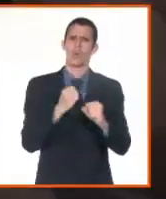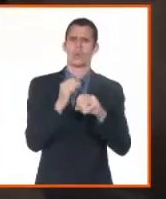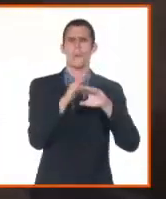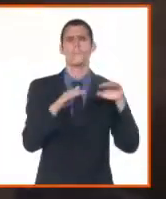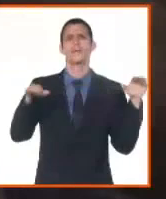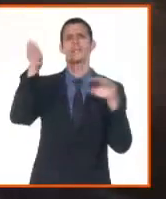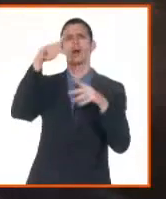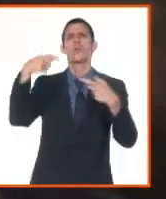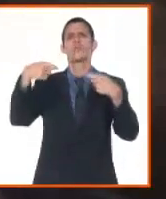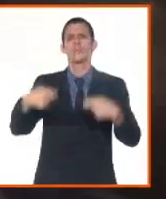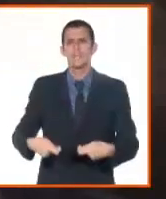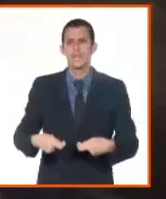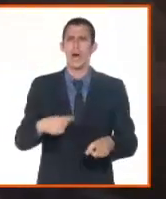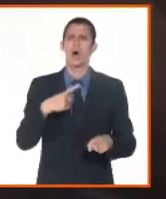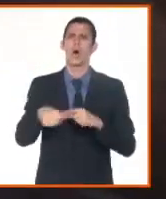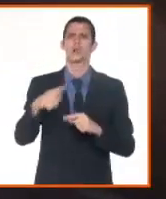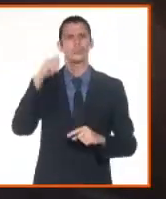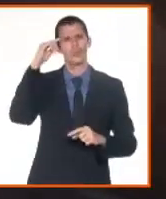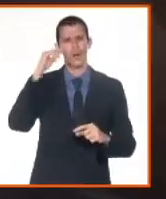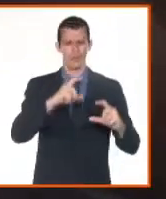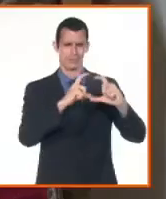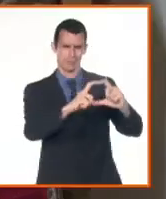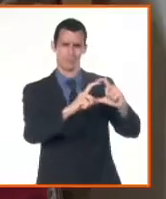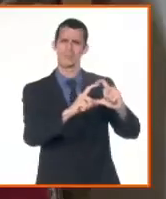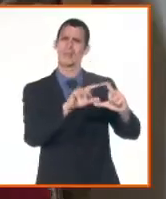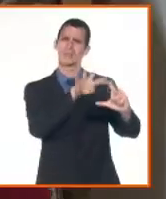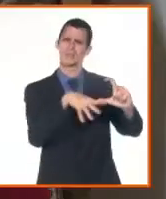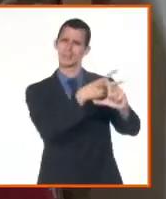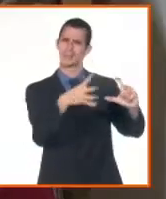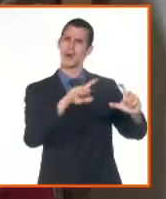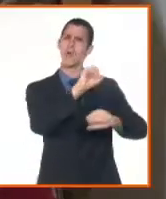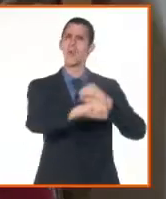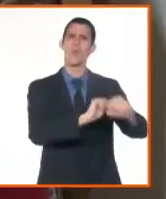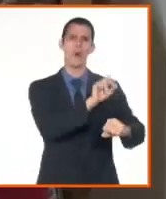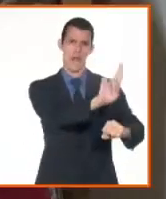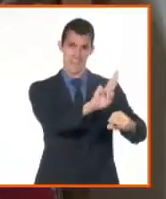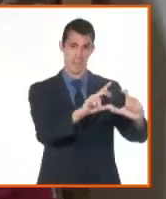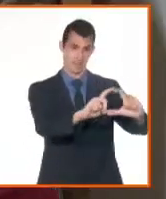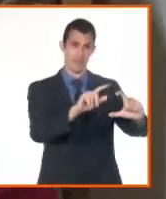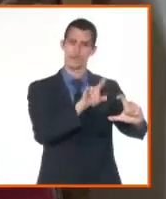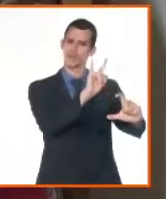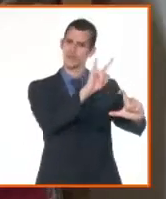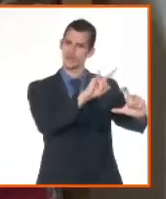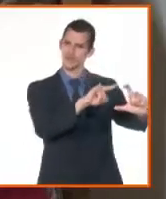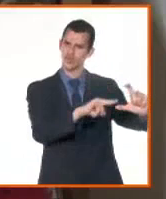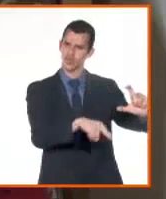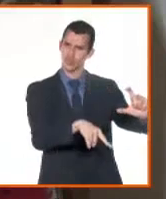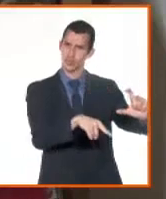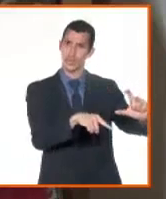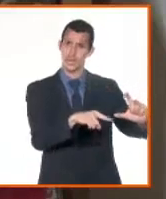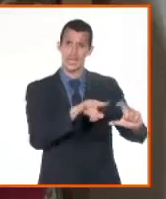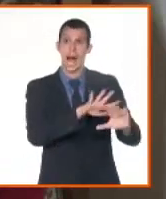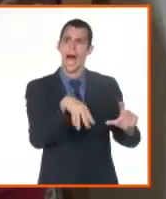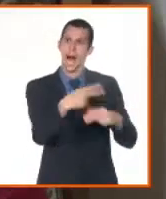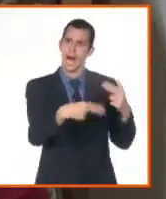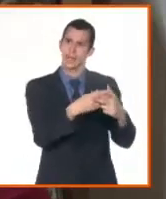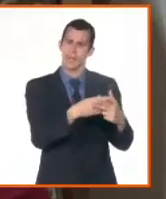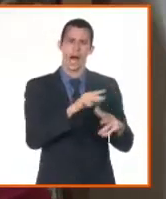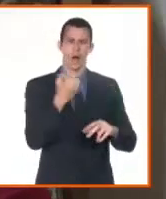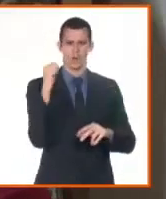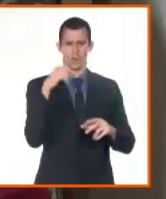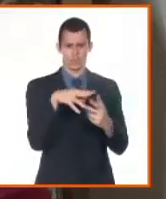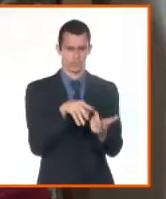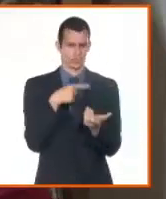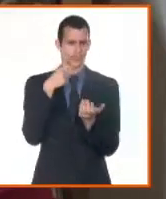o el código QR presente en las instalaciones. Tenemos realmente un aumento en los servicios a nivel